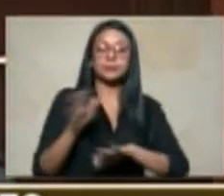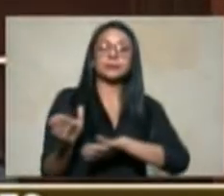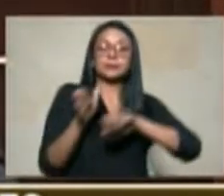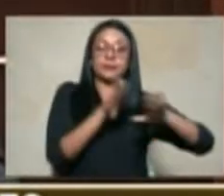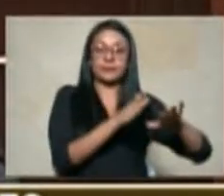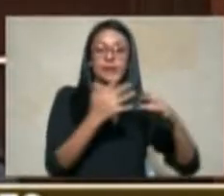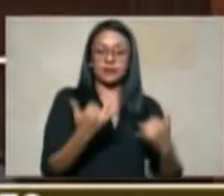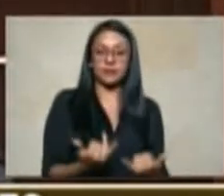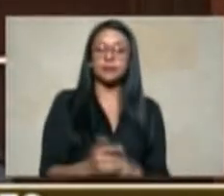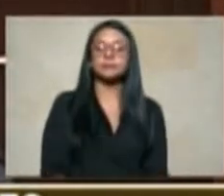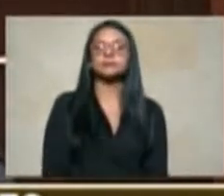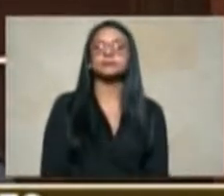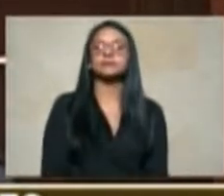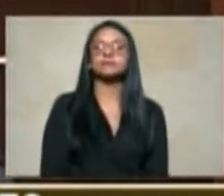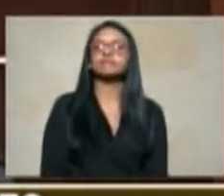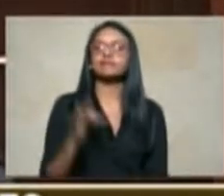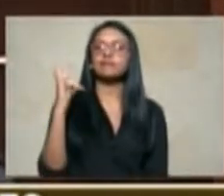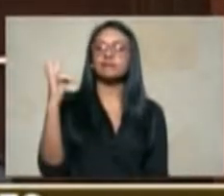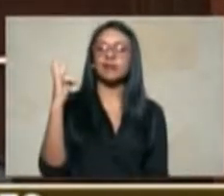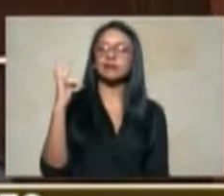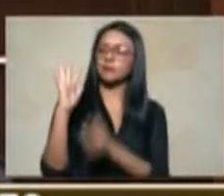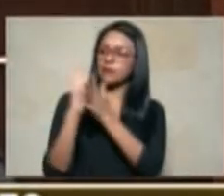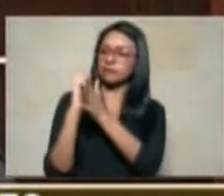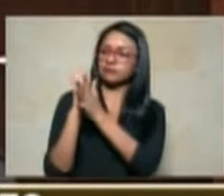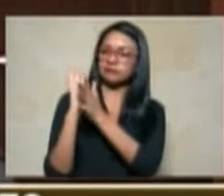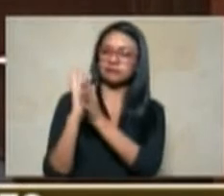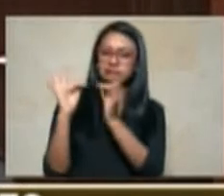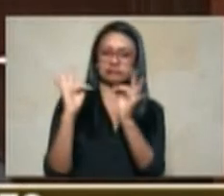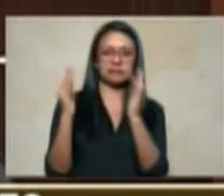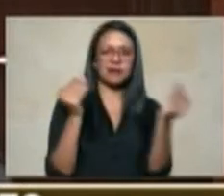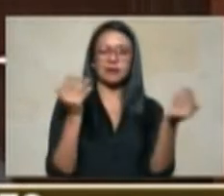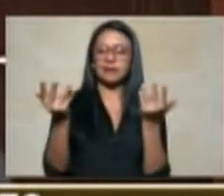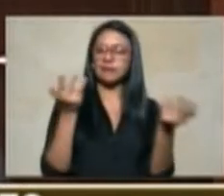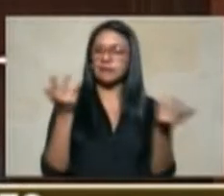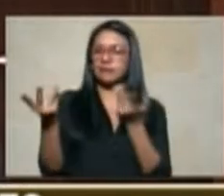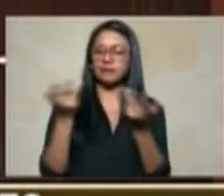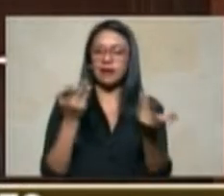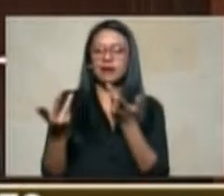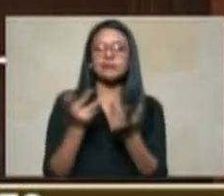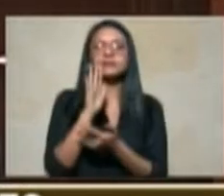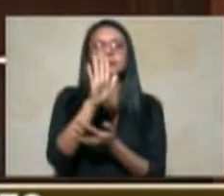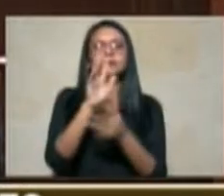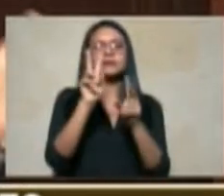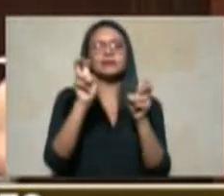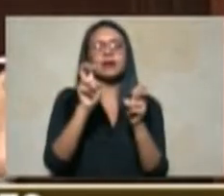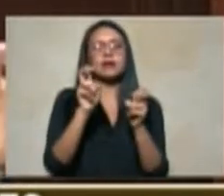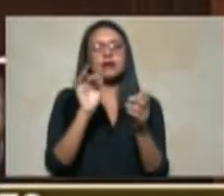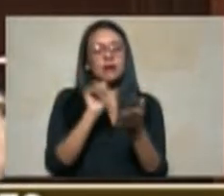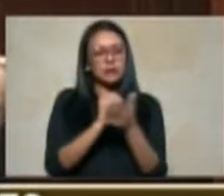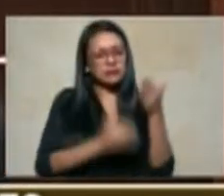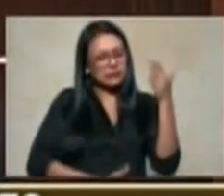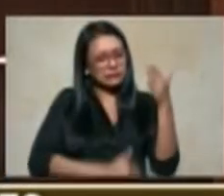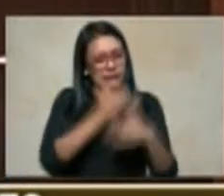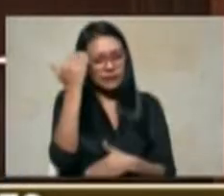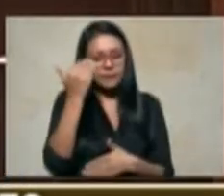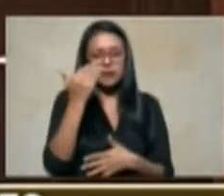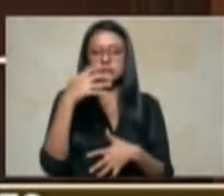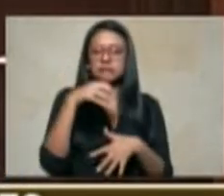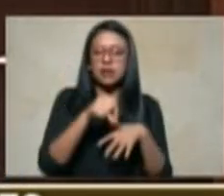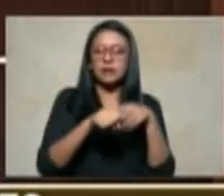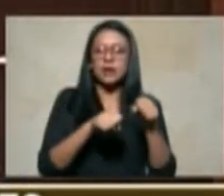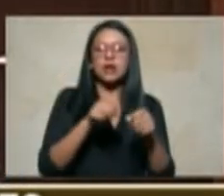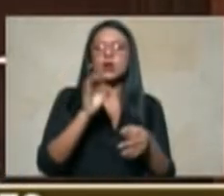testimonios como ese postulado se ha ido consiguiendo sin perjuicio insisto de poder